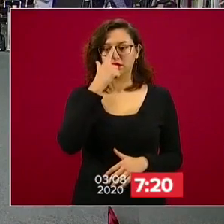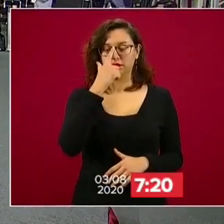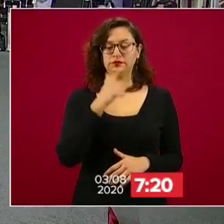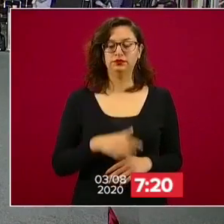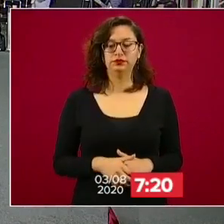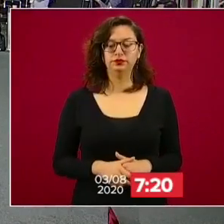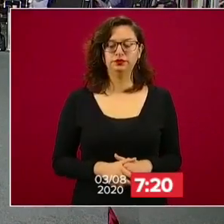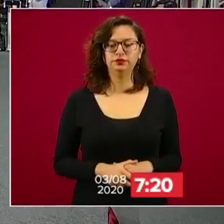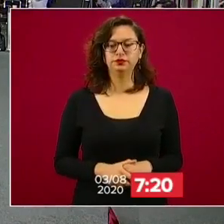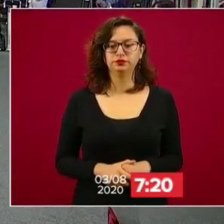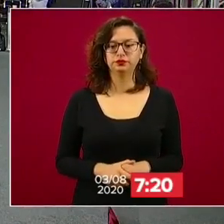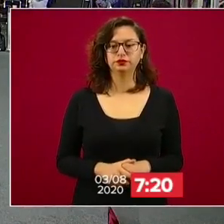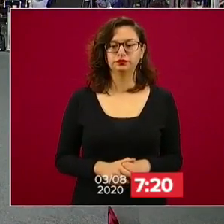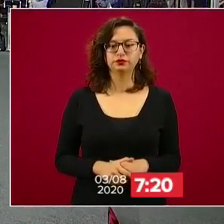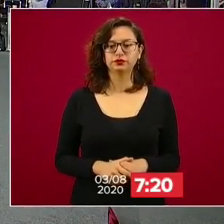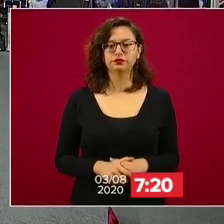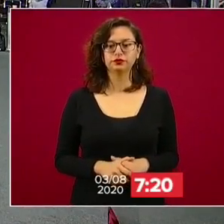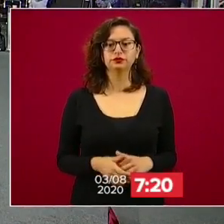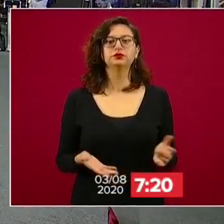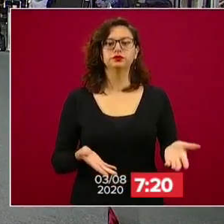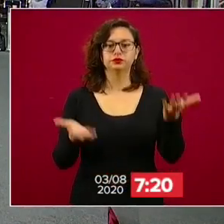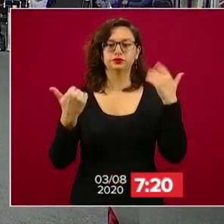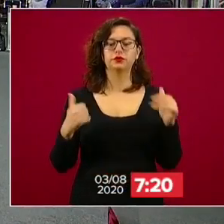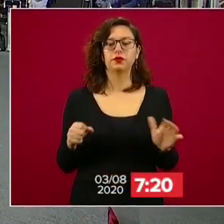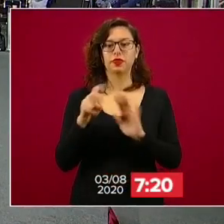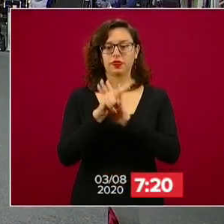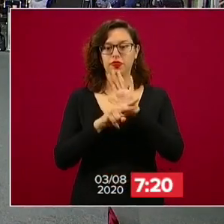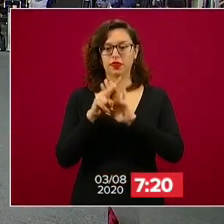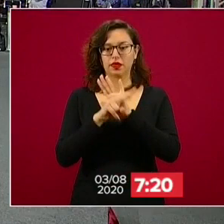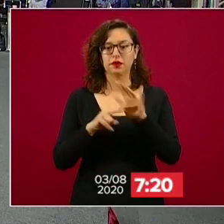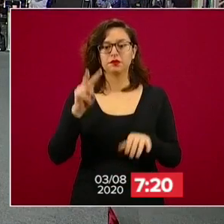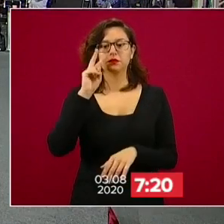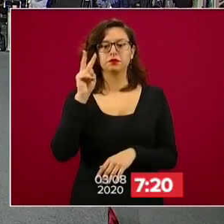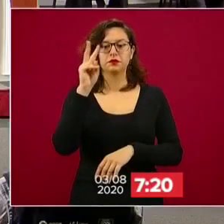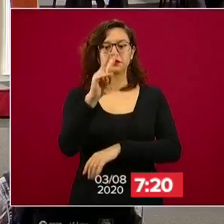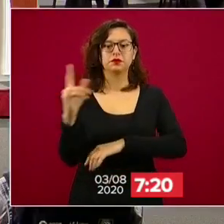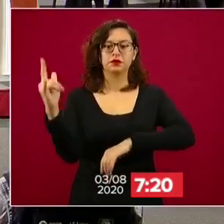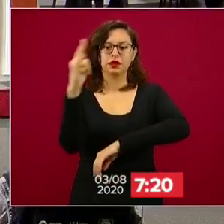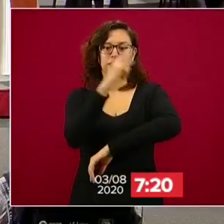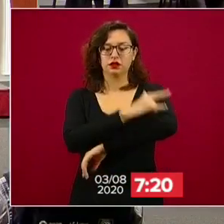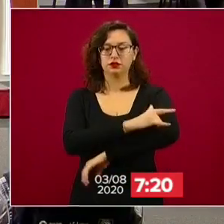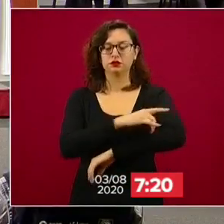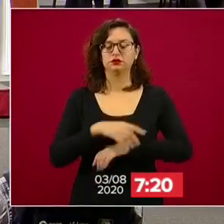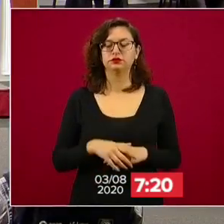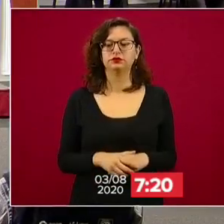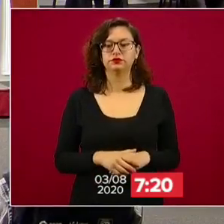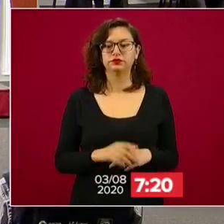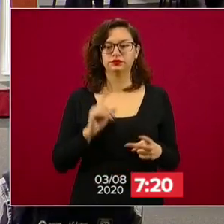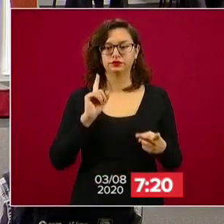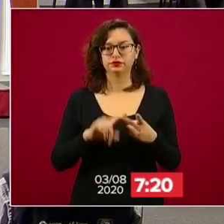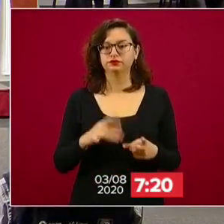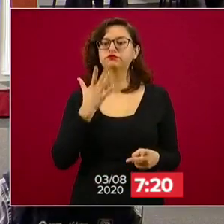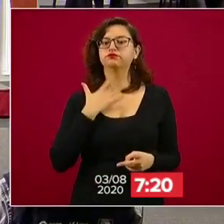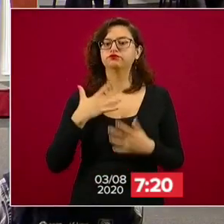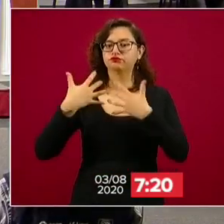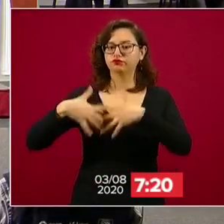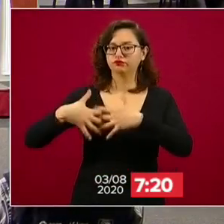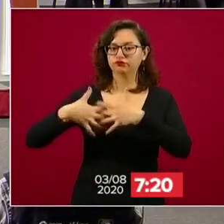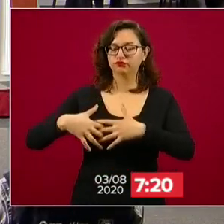Vamos a ver el avance en el aeropuerto y en la refinería.